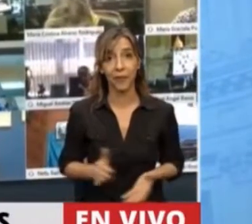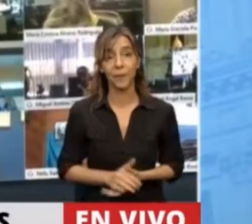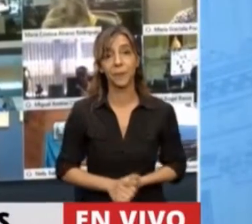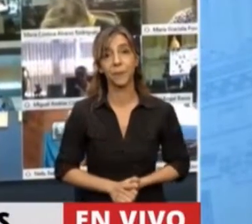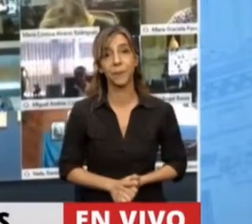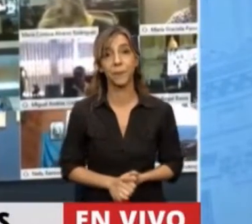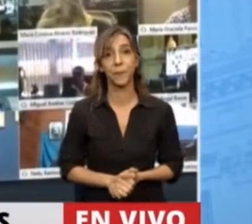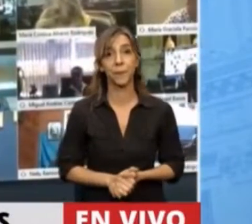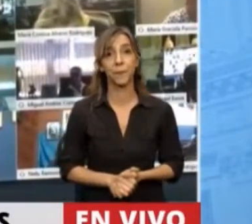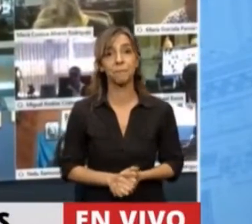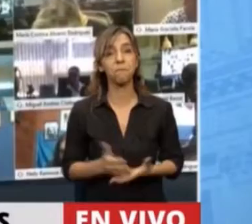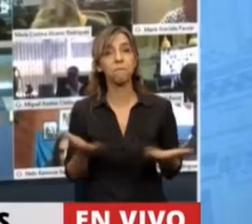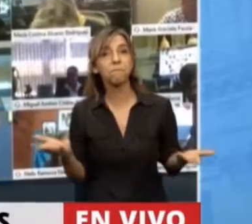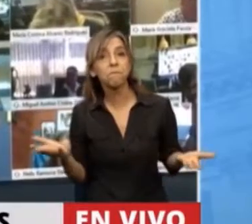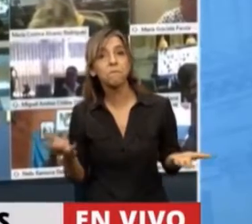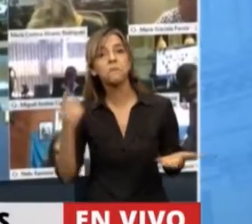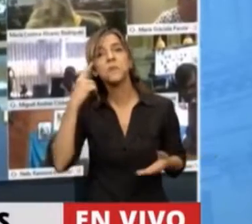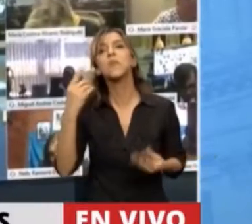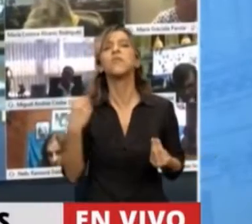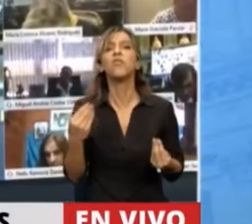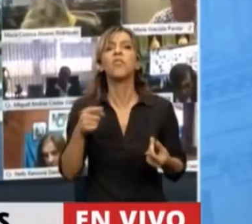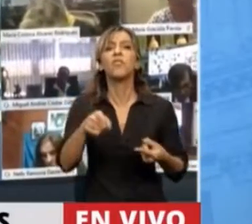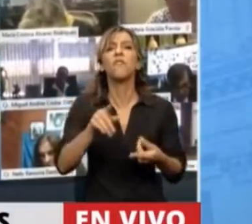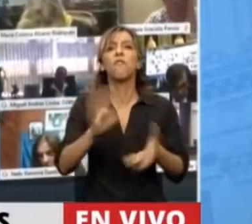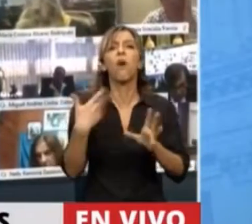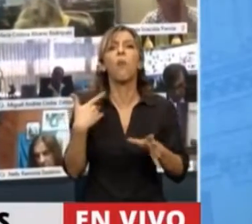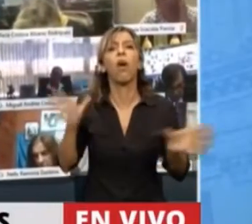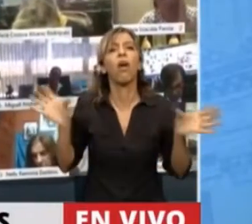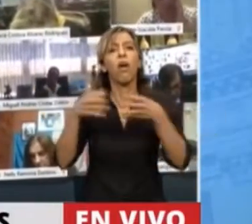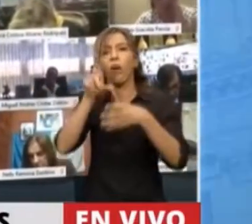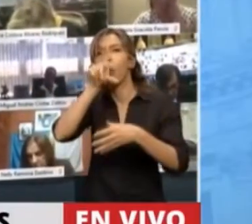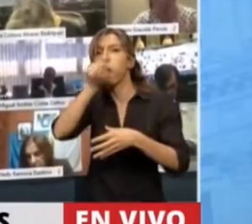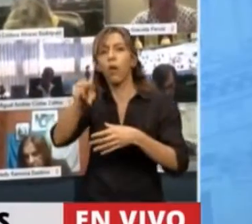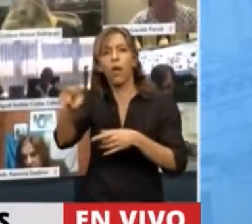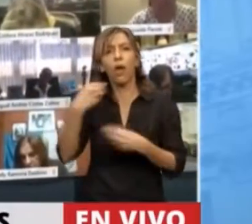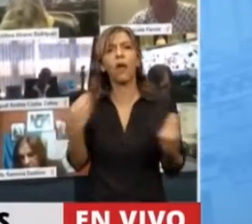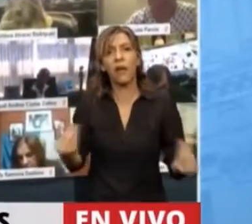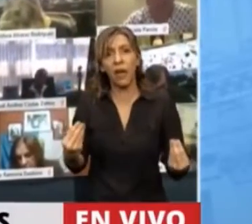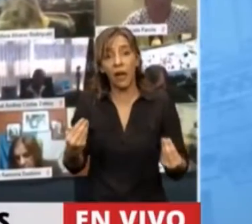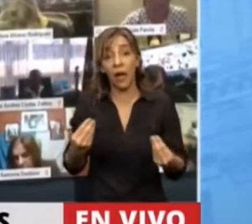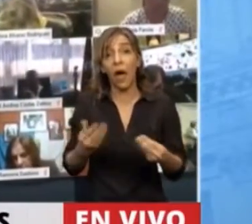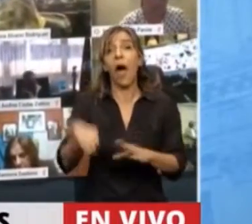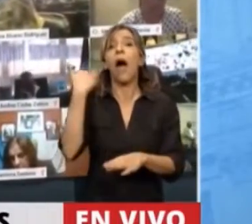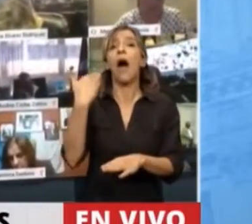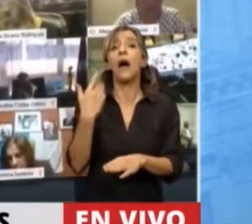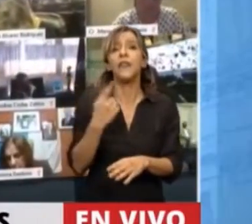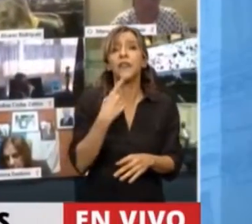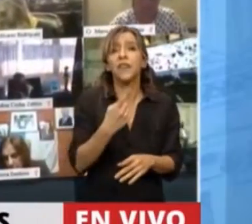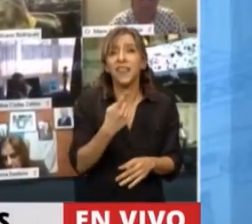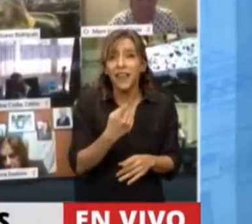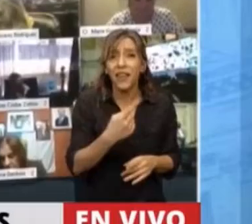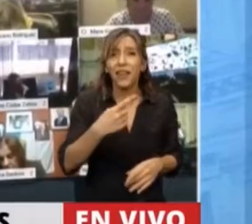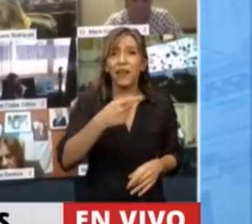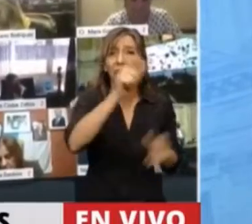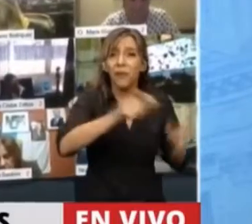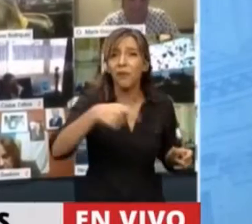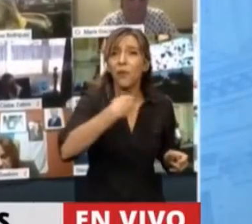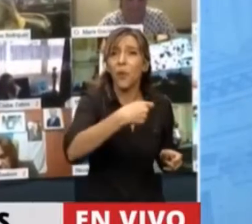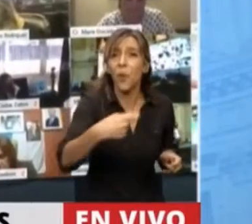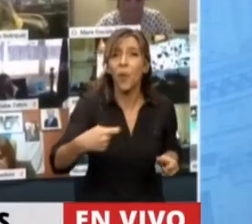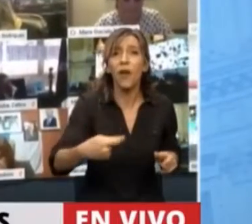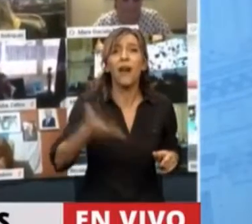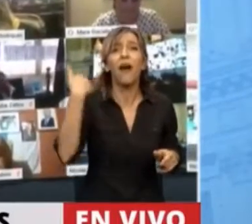y la solidaridad con los buitres nos dijeron que había que ser al jubilado que cobraba 20.000 pesos.